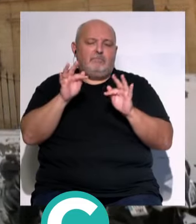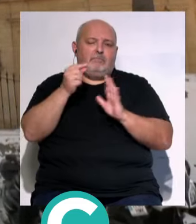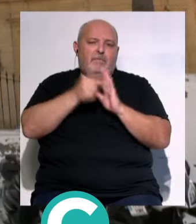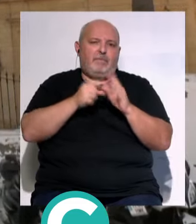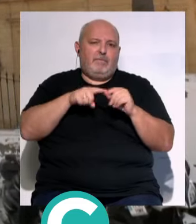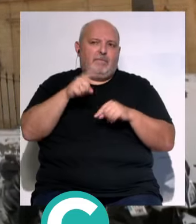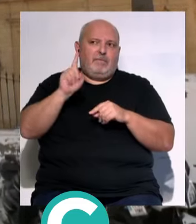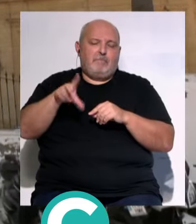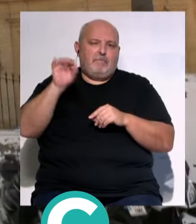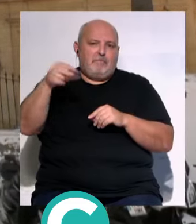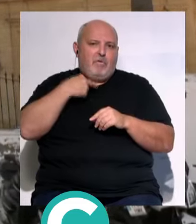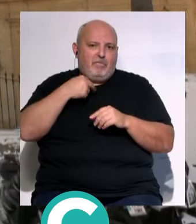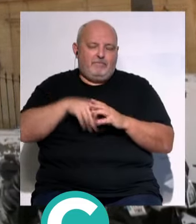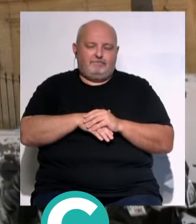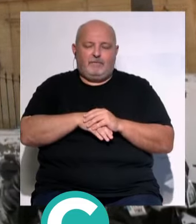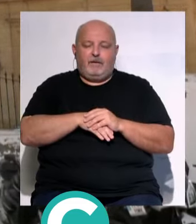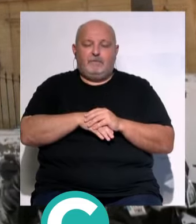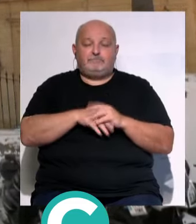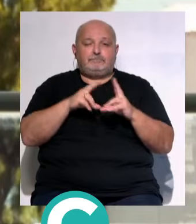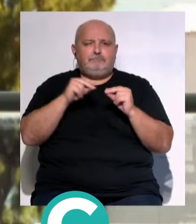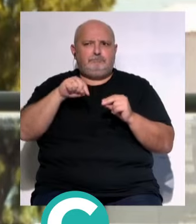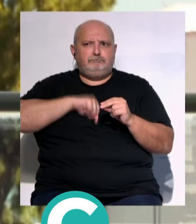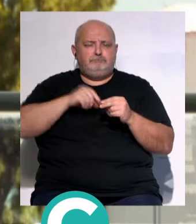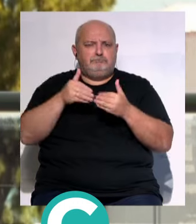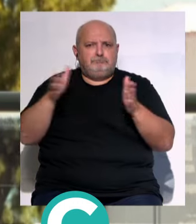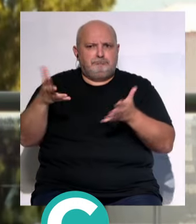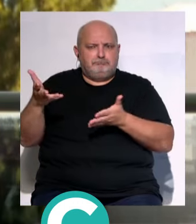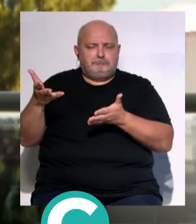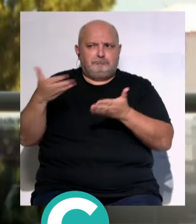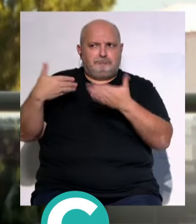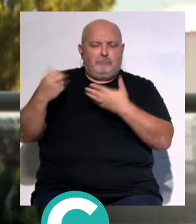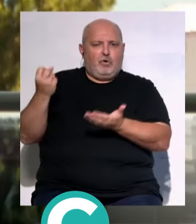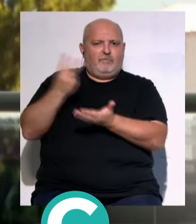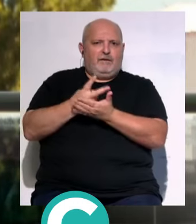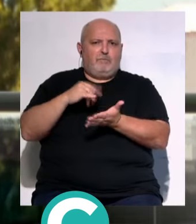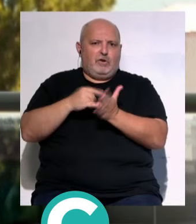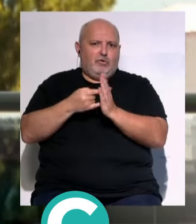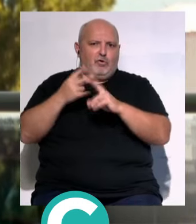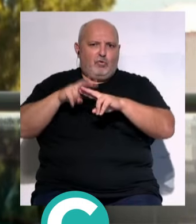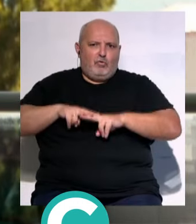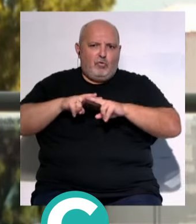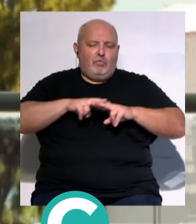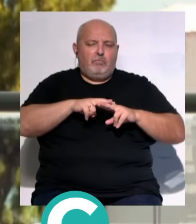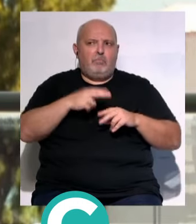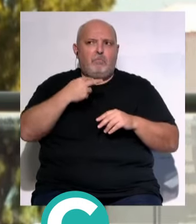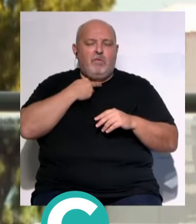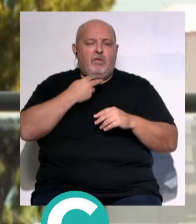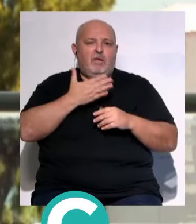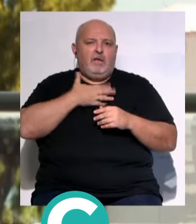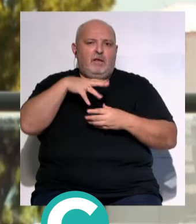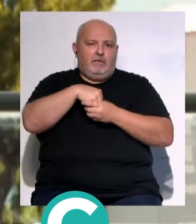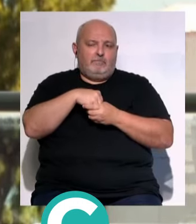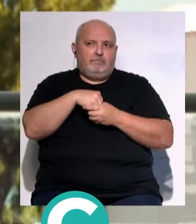que ésta decida. La propia universidad se ha mostrado abierta... ...a redefinir el proyecto... ...hemos visto la voluntad de la propia escuela